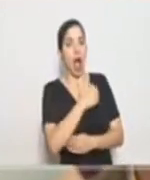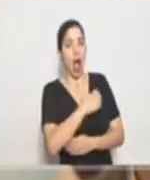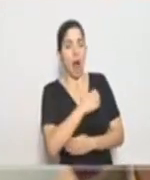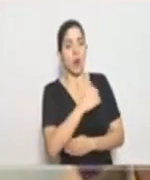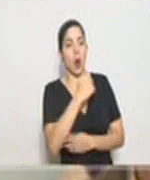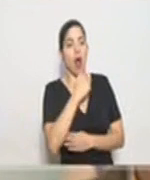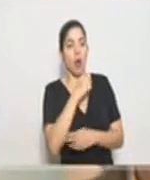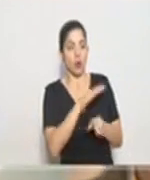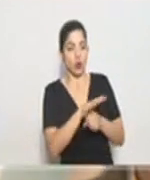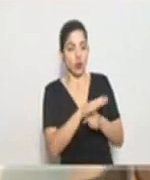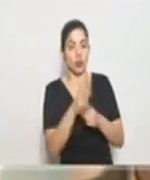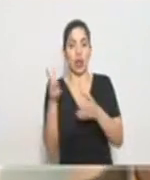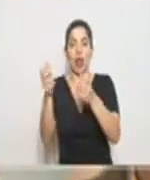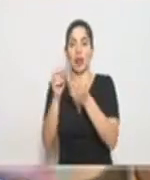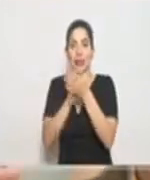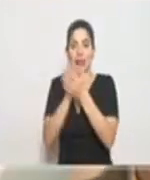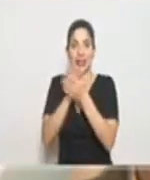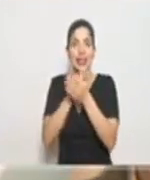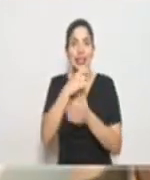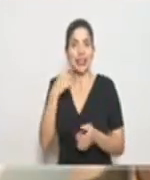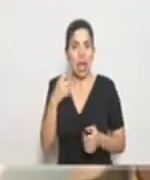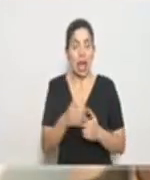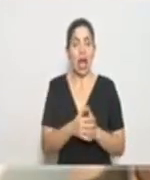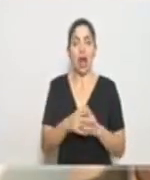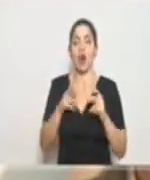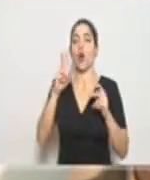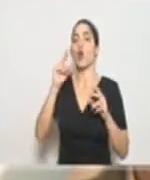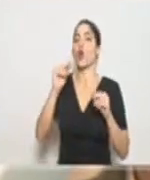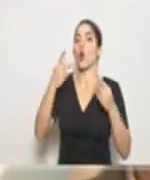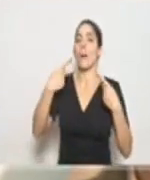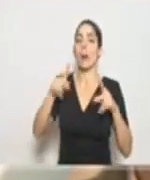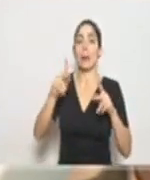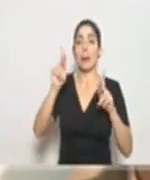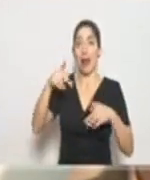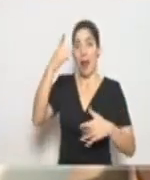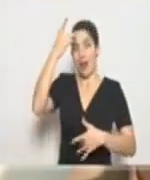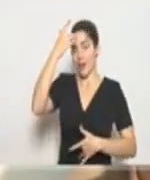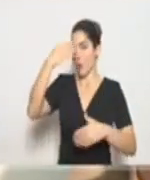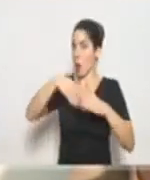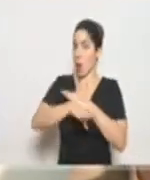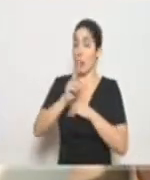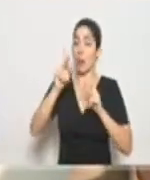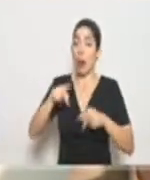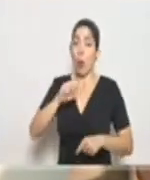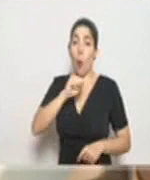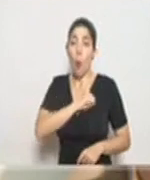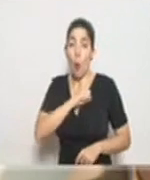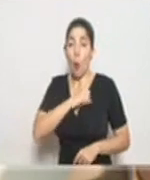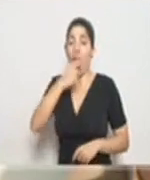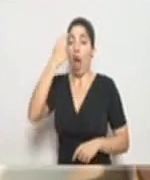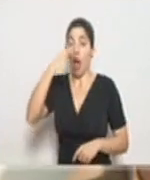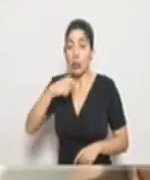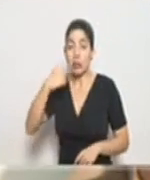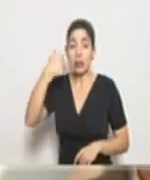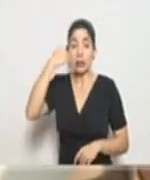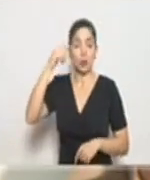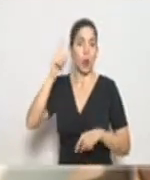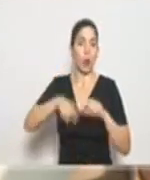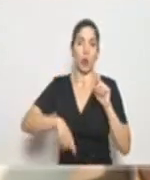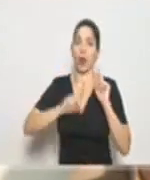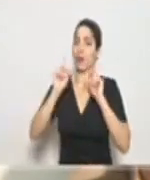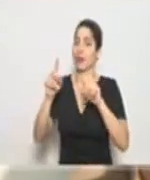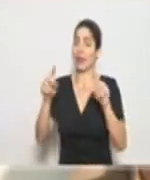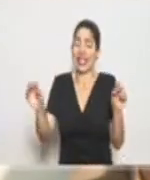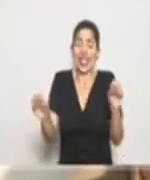agua, que haya cómo secarse, que la gente tenga… que no dejen entrar gente enferma, gente con tos, con estornudos, con fiebre, no debe estar